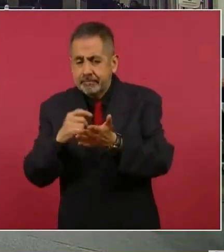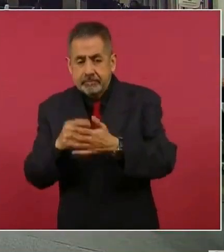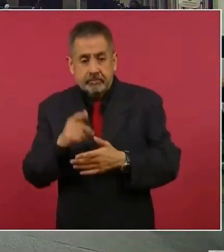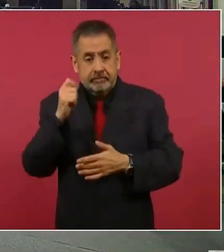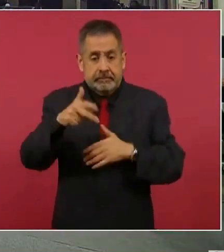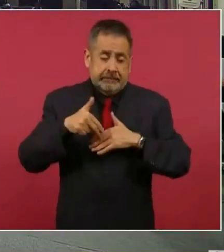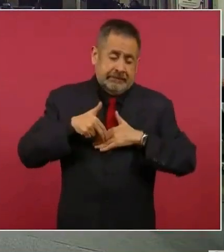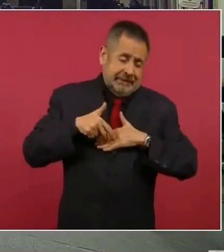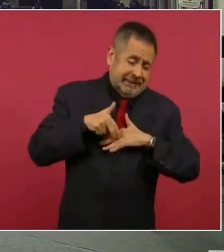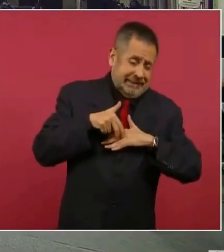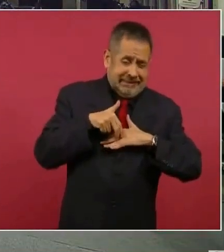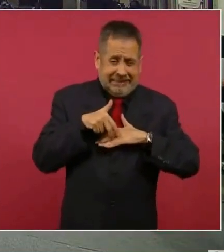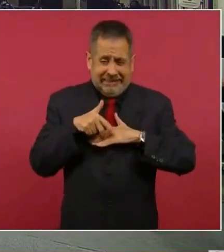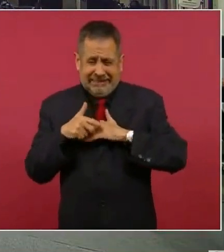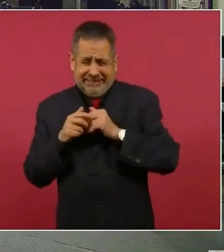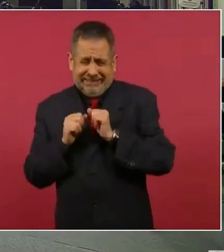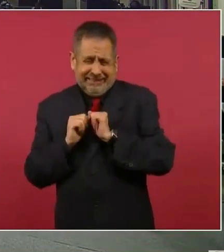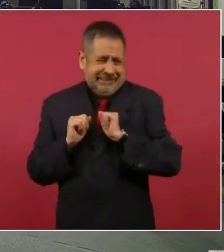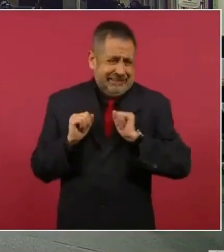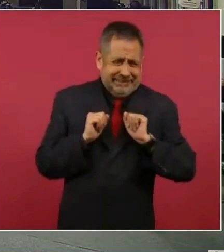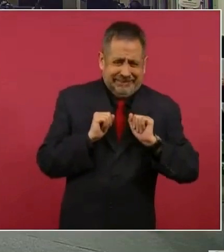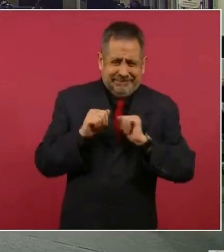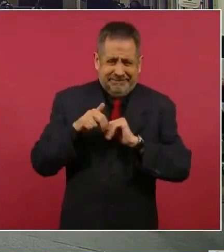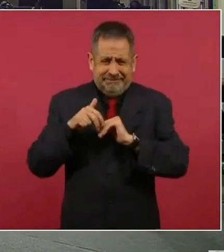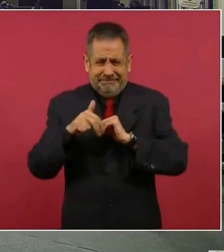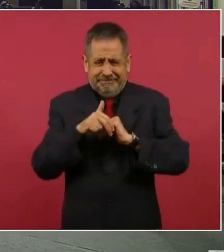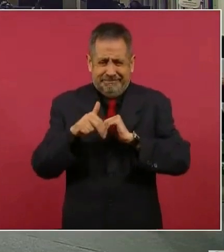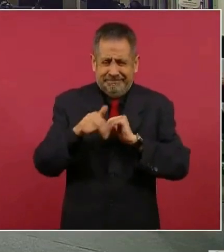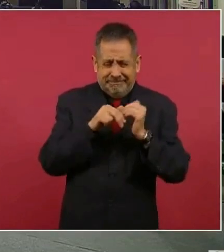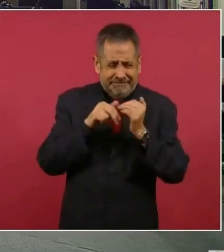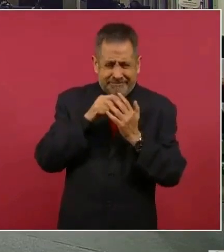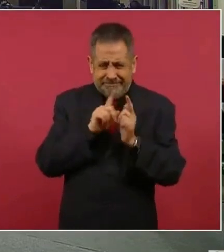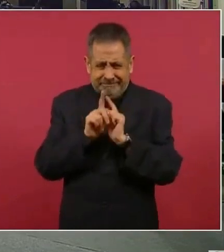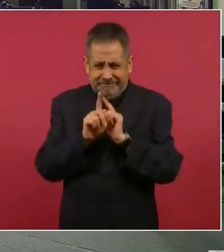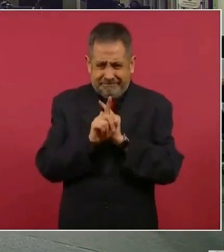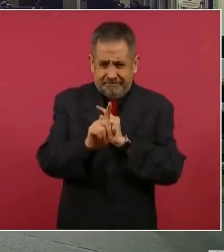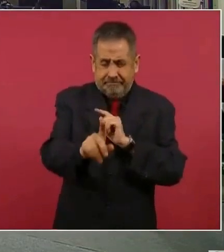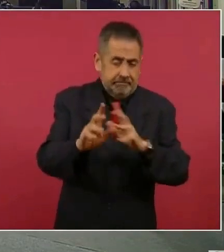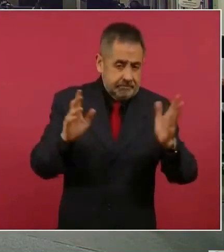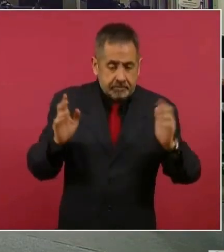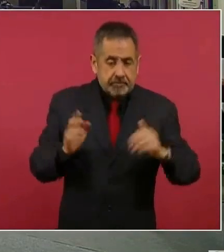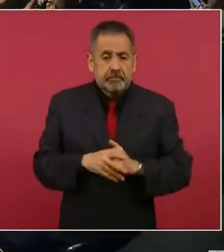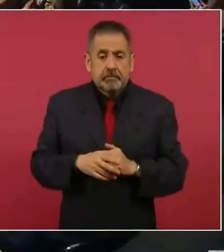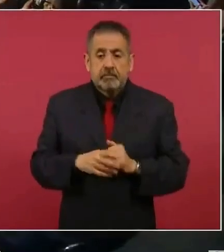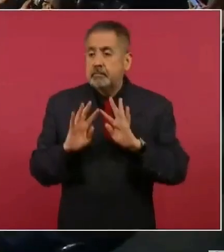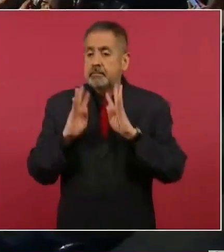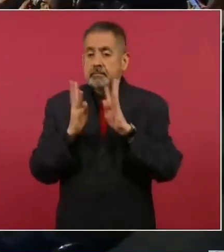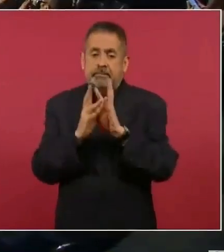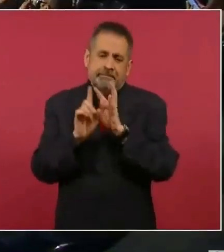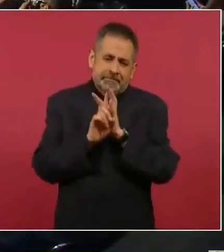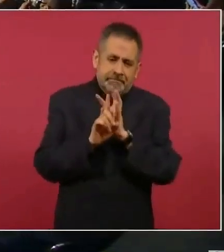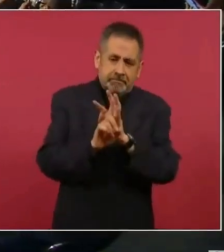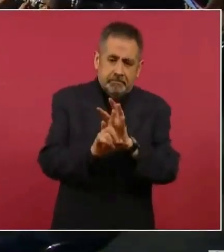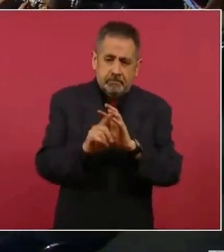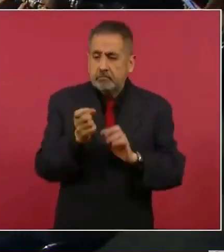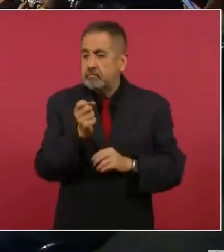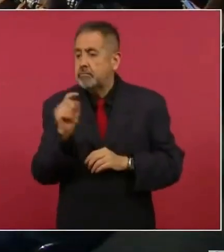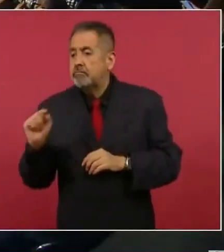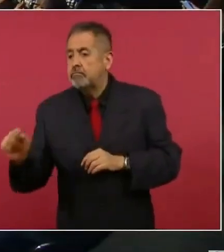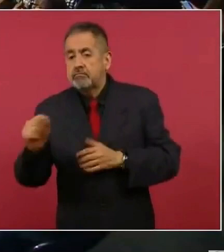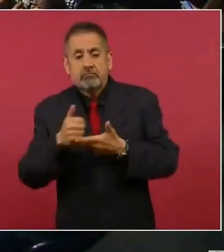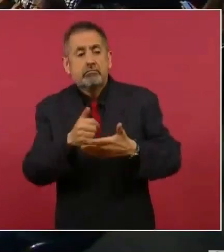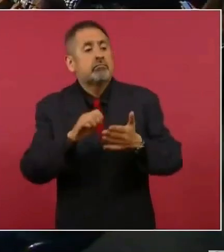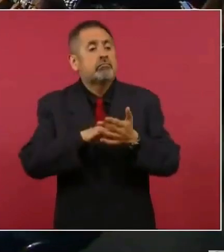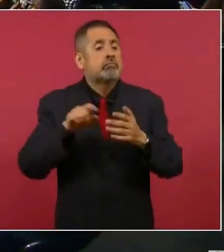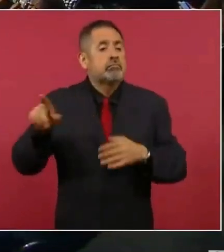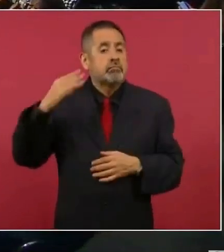avanzar, vimos que fue complicado avanzar, abrirse paso entre la gente. Los contingentes fueron solidarios, por ejemplo, el contingente de